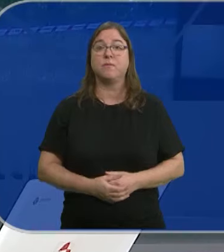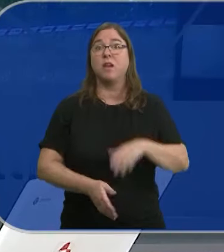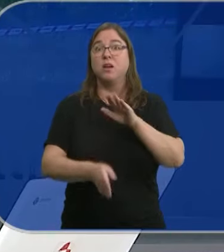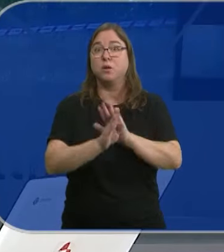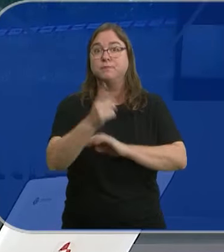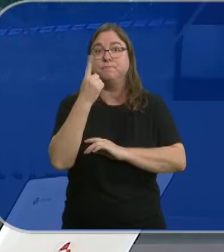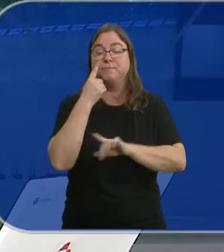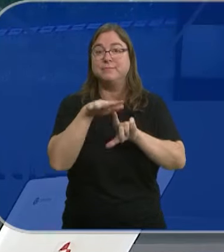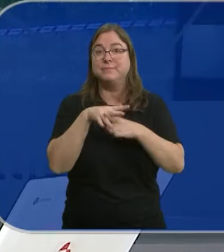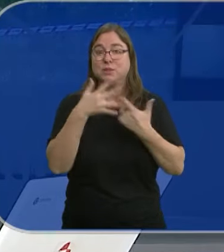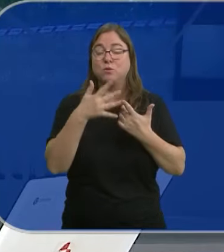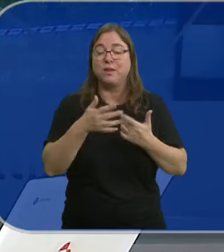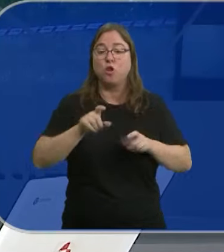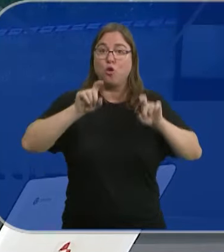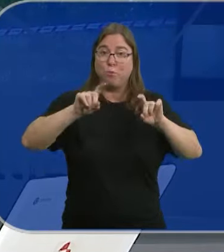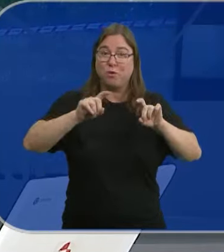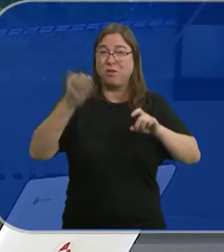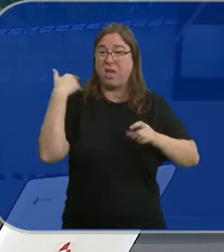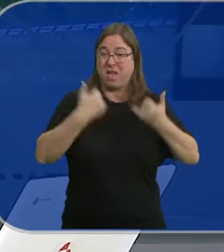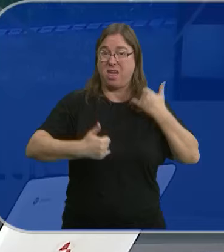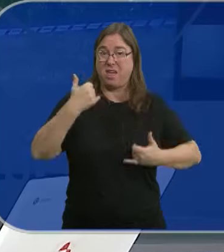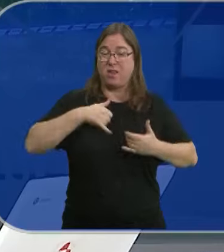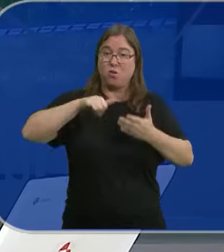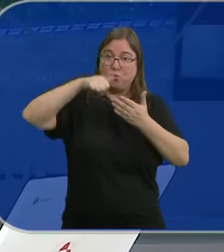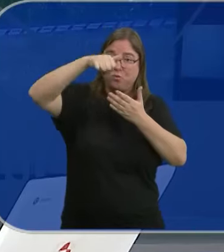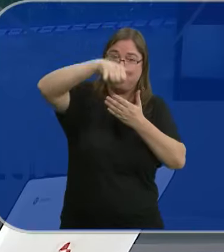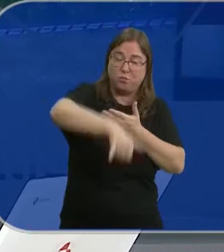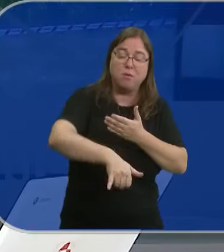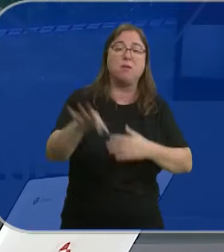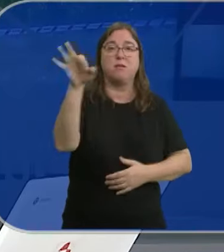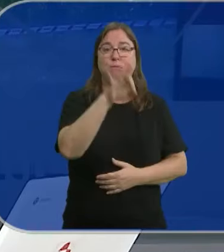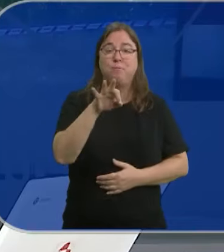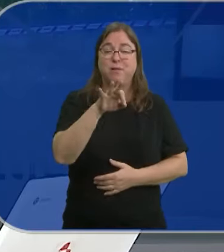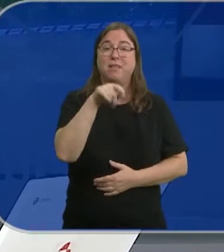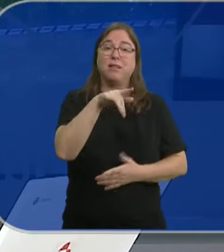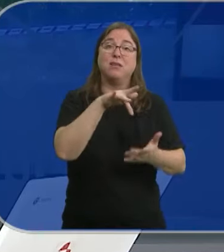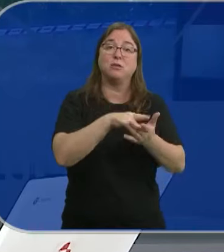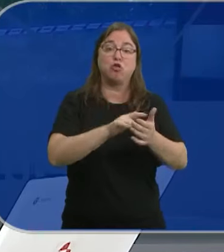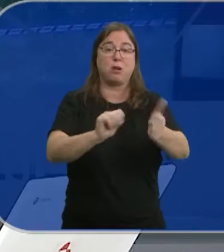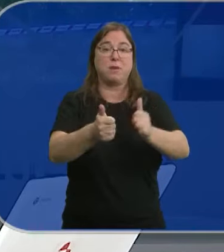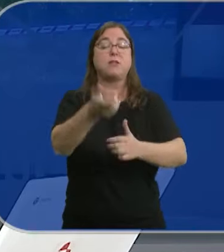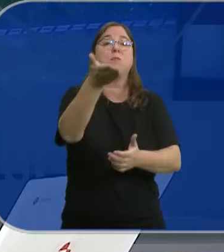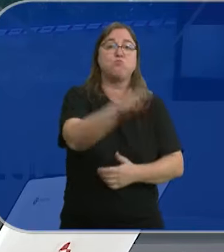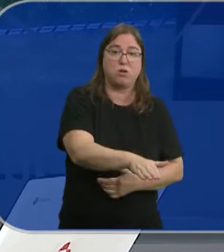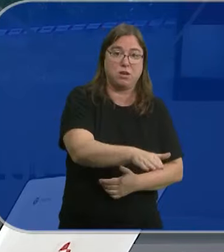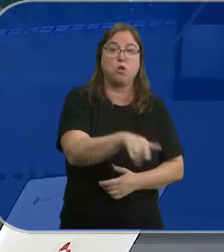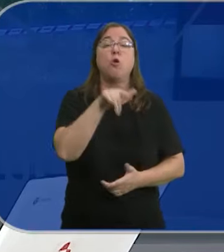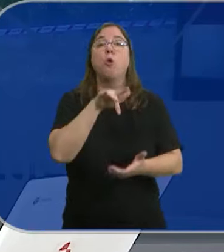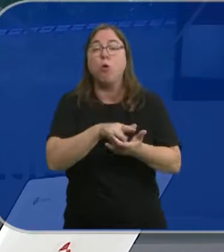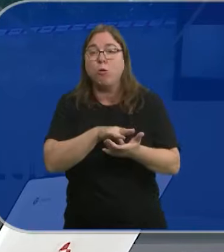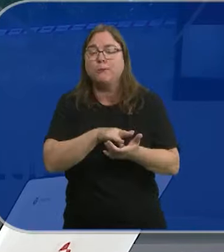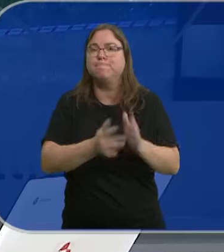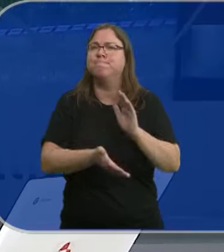Seguimos pendientes del estado de salud del instructor herido ayer en el accidente de una avioneta en Palencia. En el siniestro murió la piloto. Hoy hemos visitado un